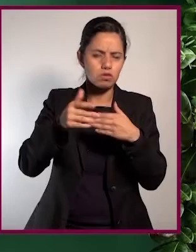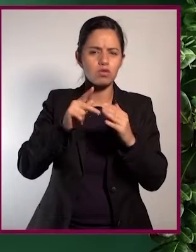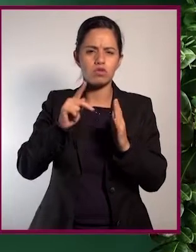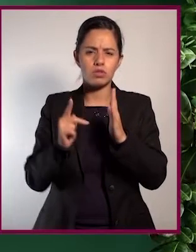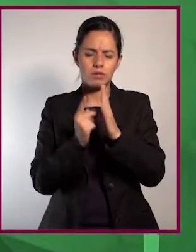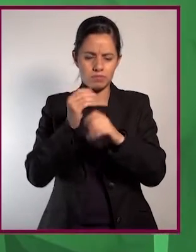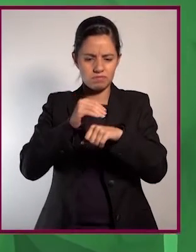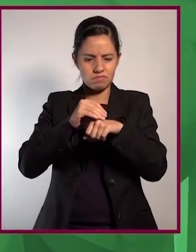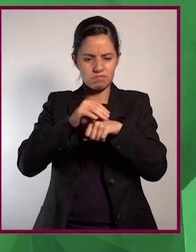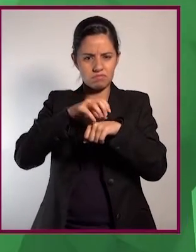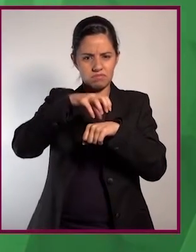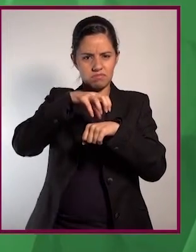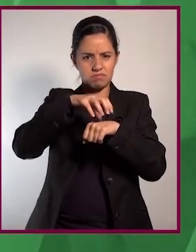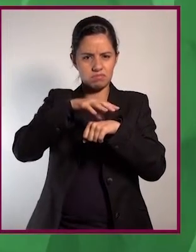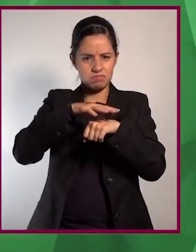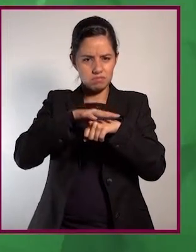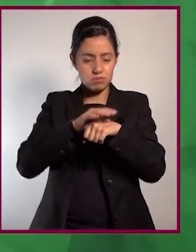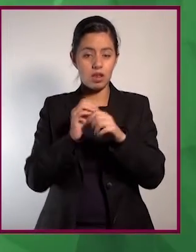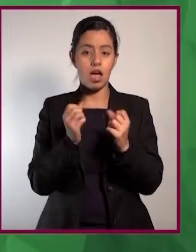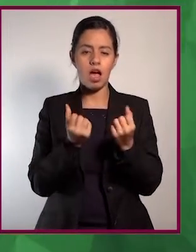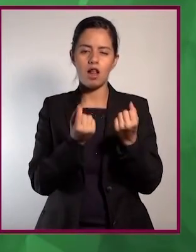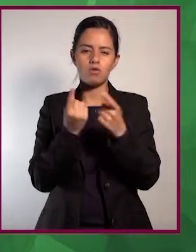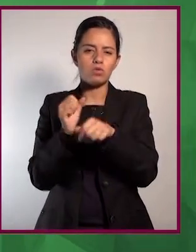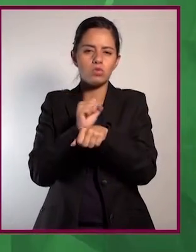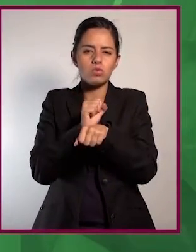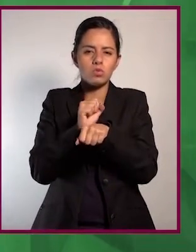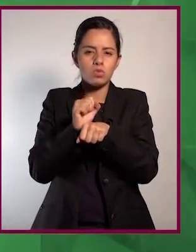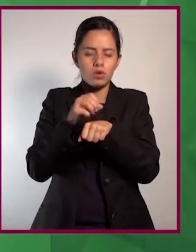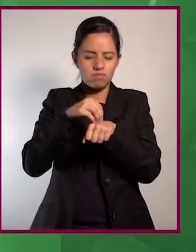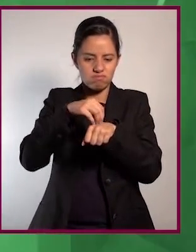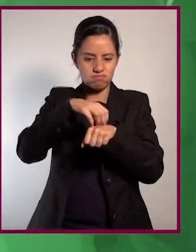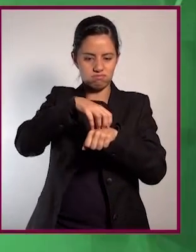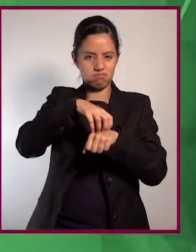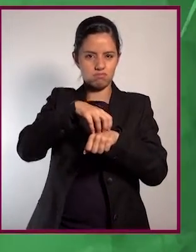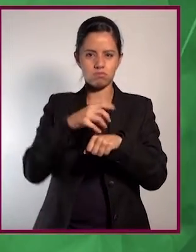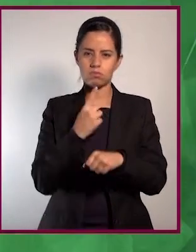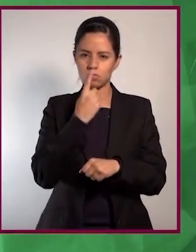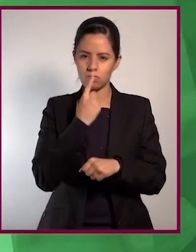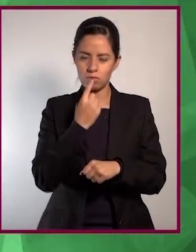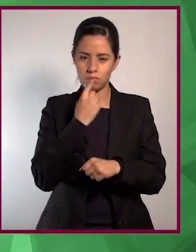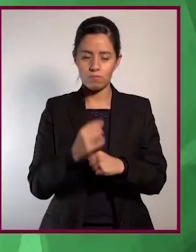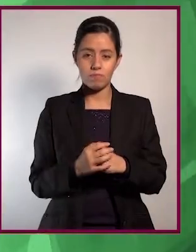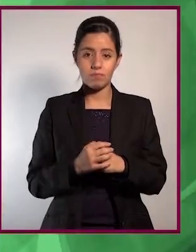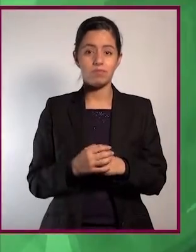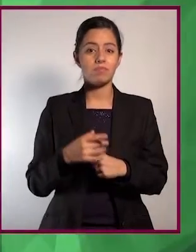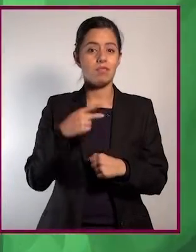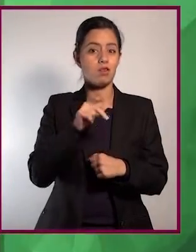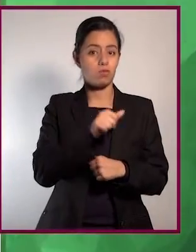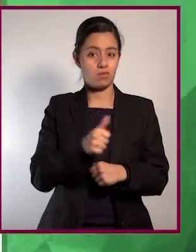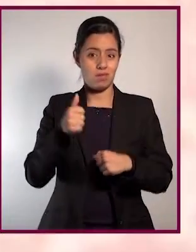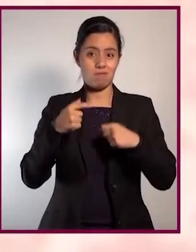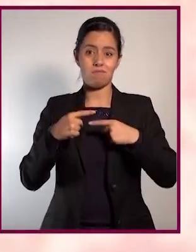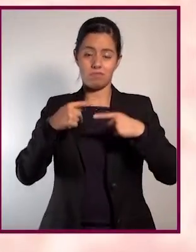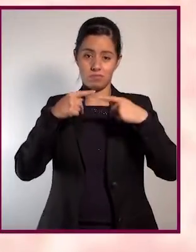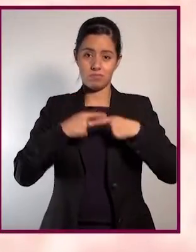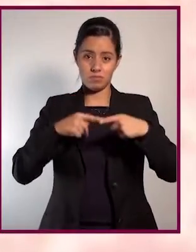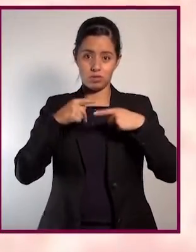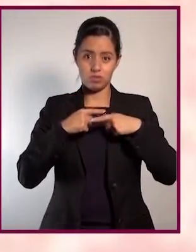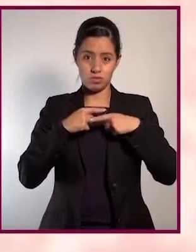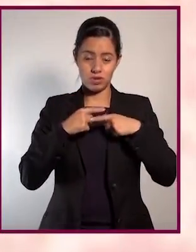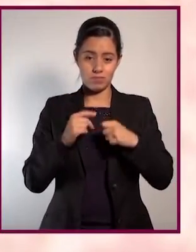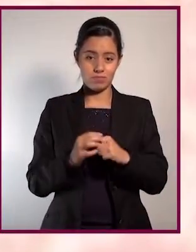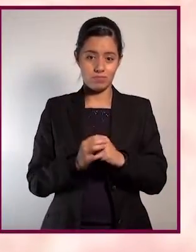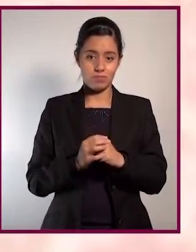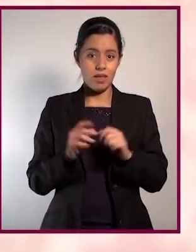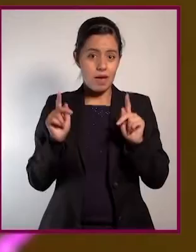cabo de unos días. Para otros, la reacción al piquete puede ser moderada, con una gran hinchazón y enrojecimiento en la zona. Pero para